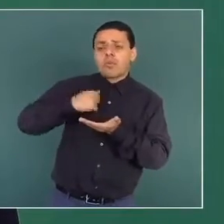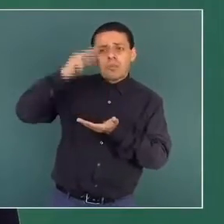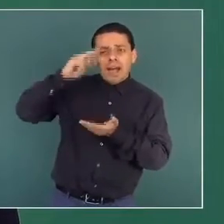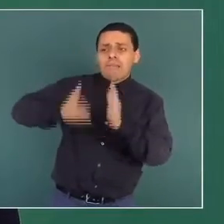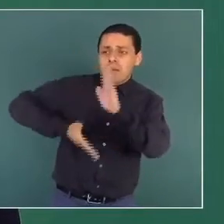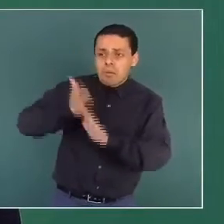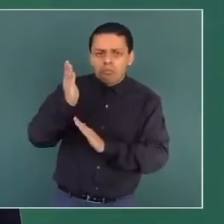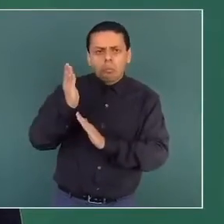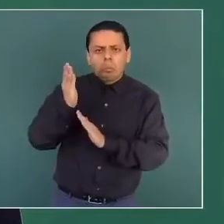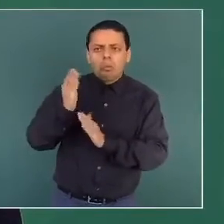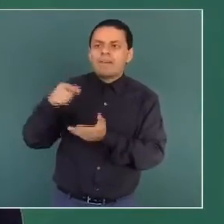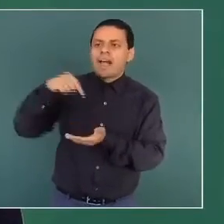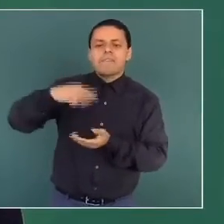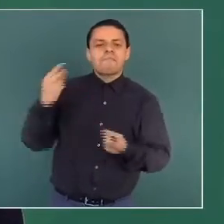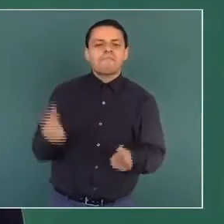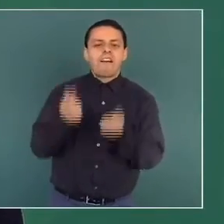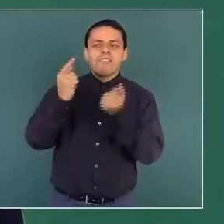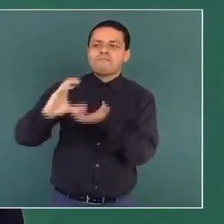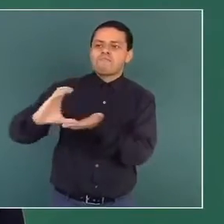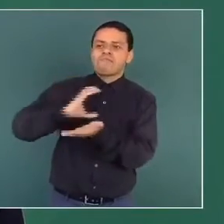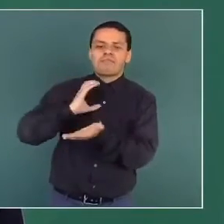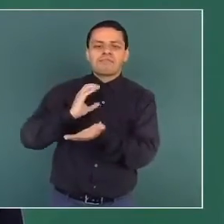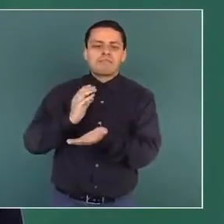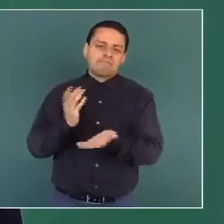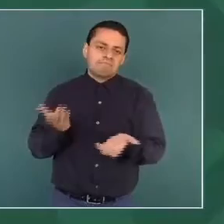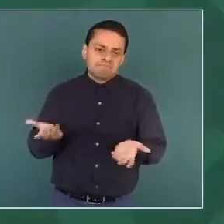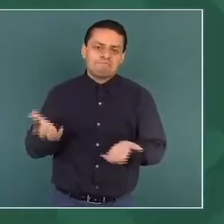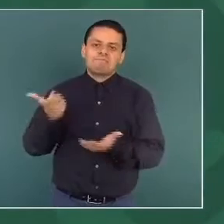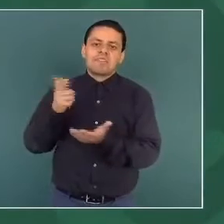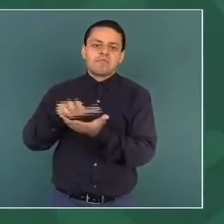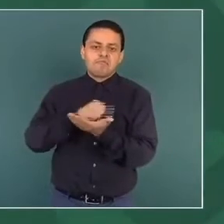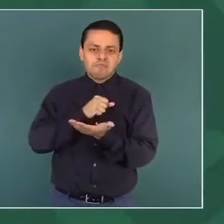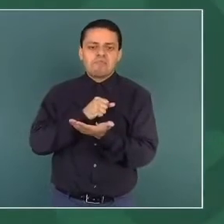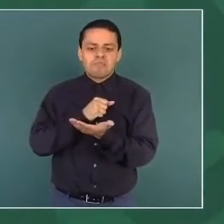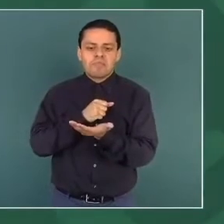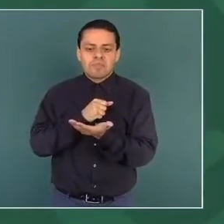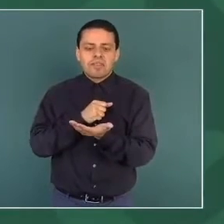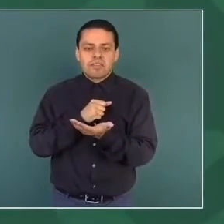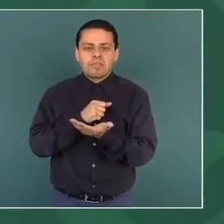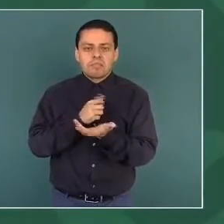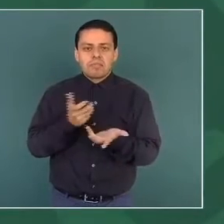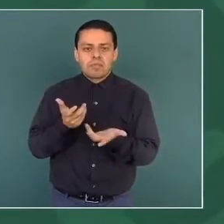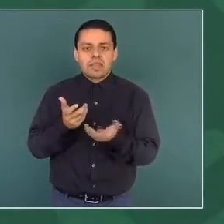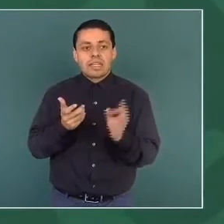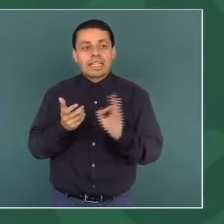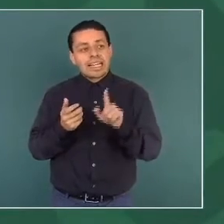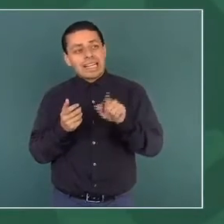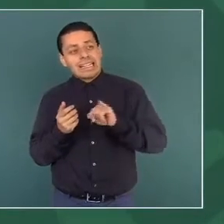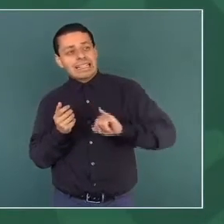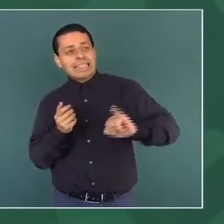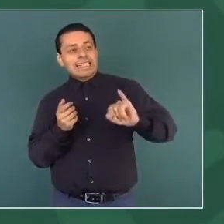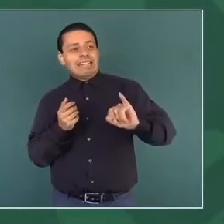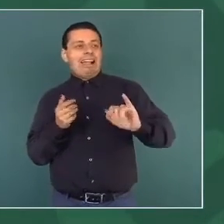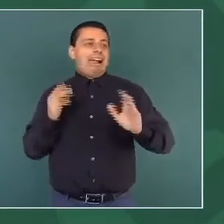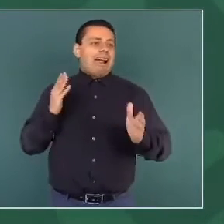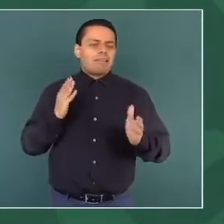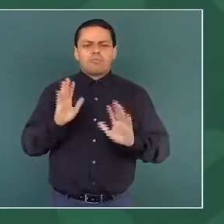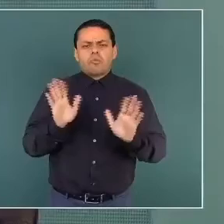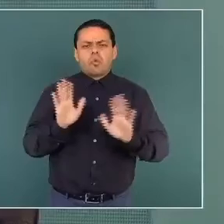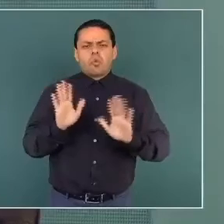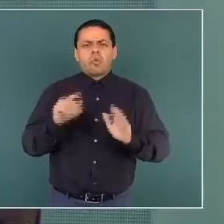a donde existen sucursales bancarias.